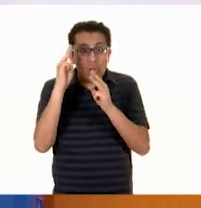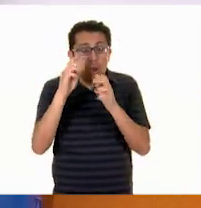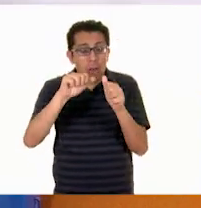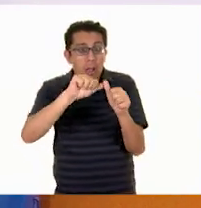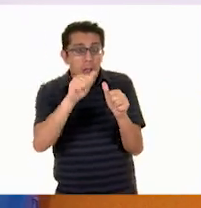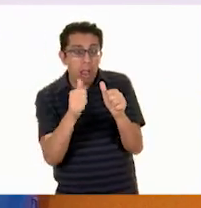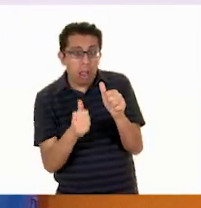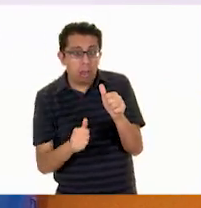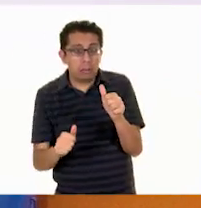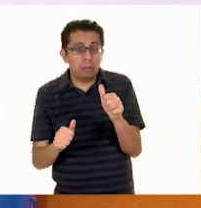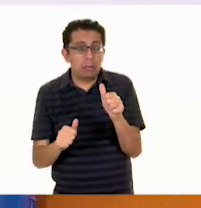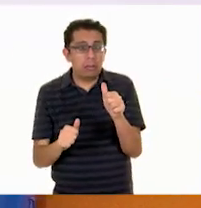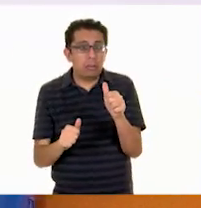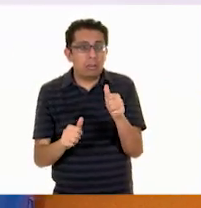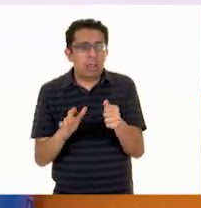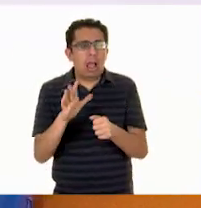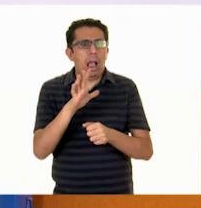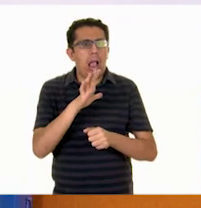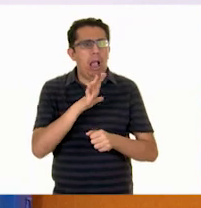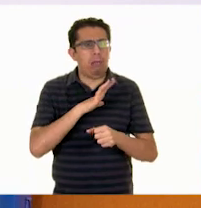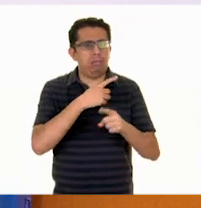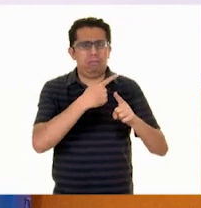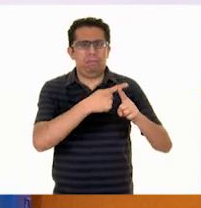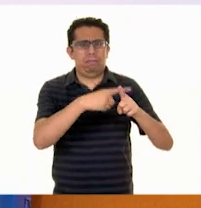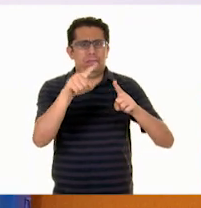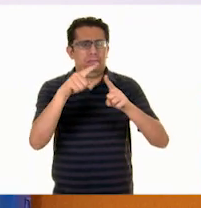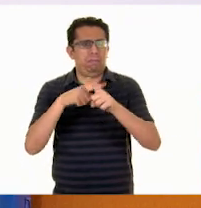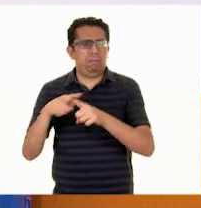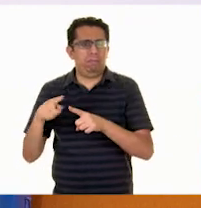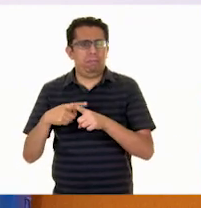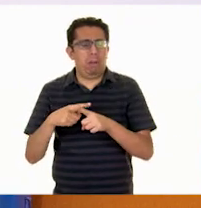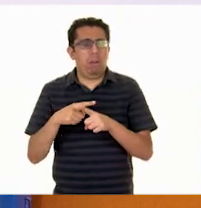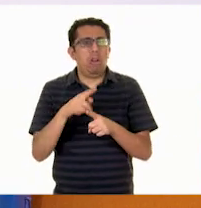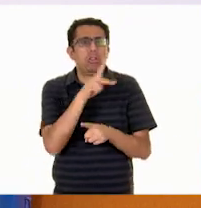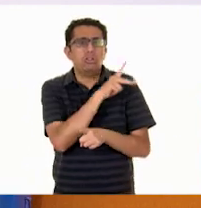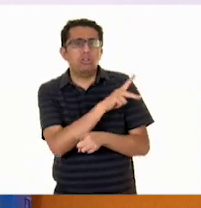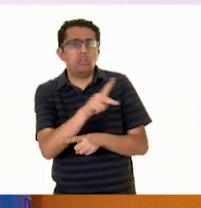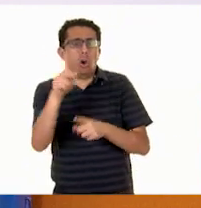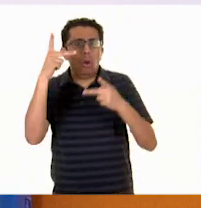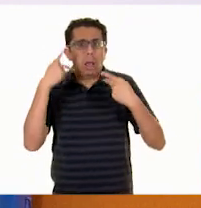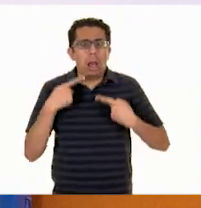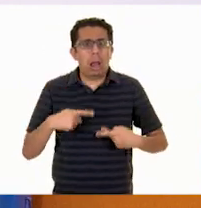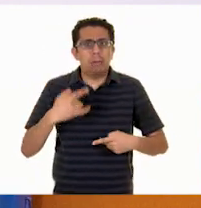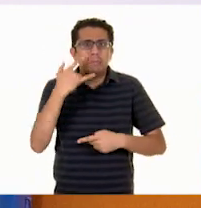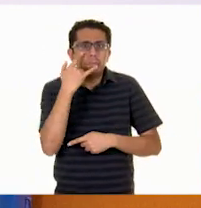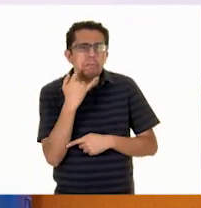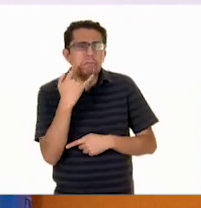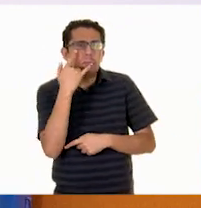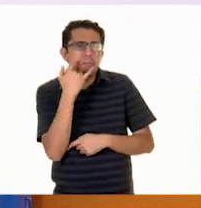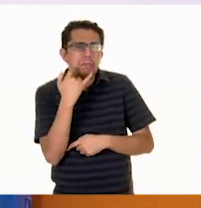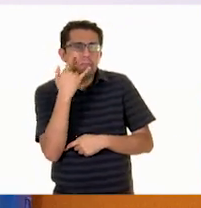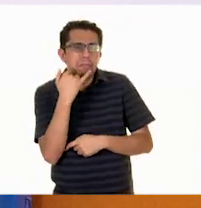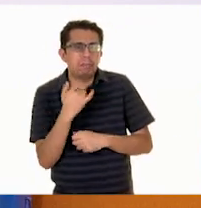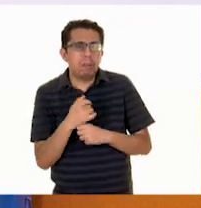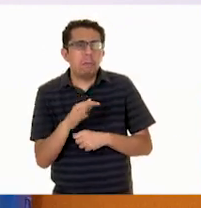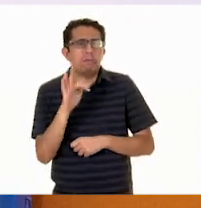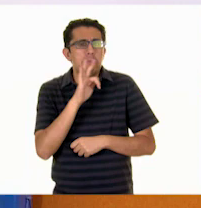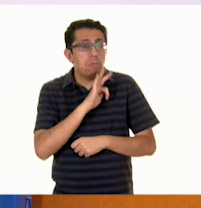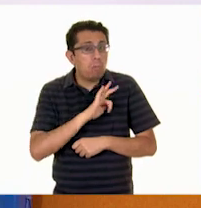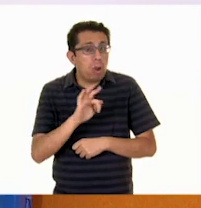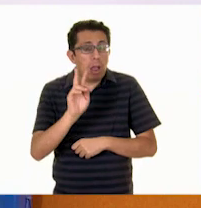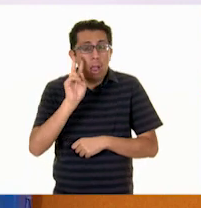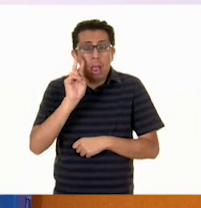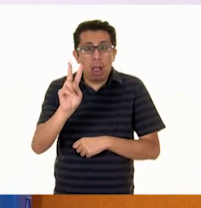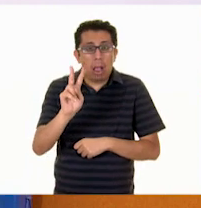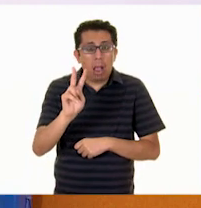hay obras para todas las personas, para todos los gustos. Puedes encontrar